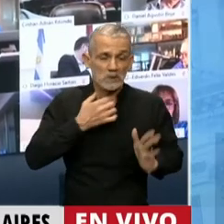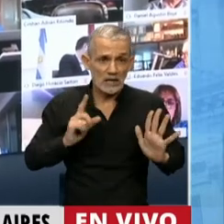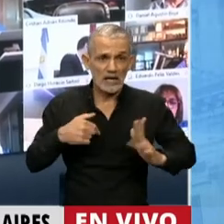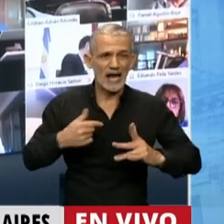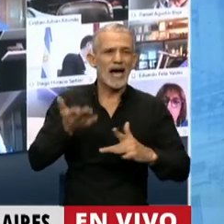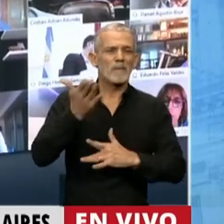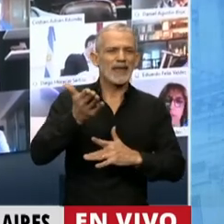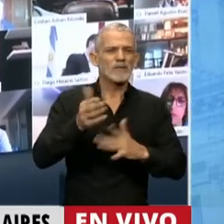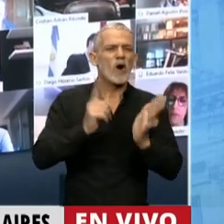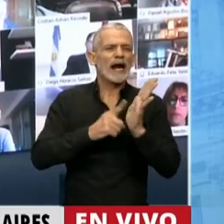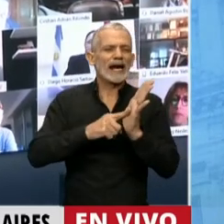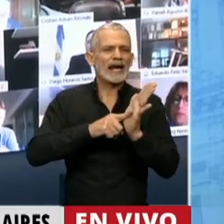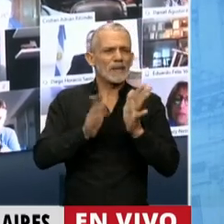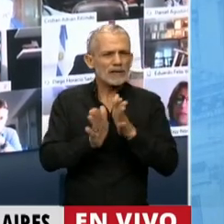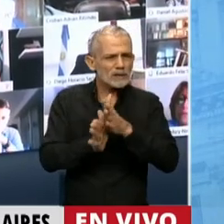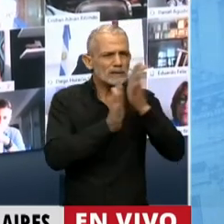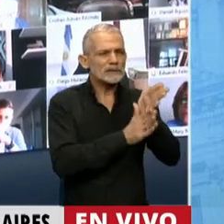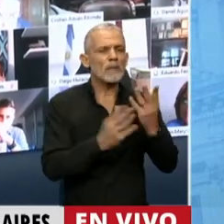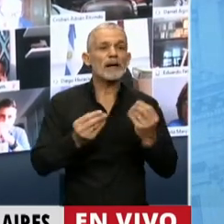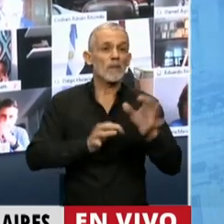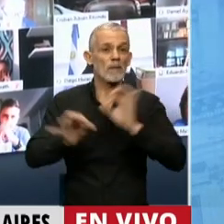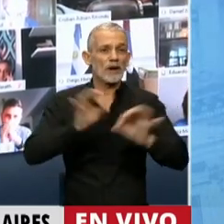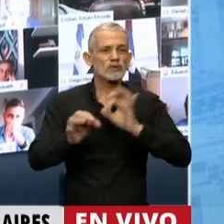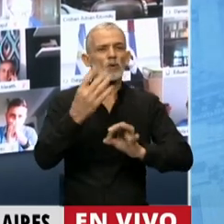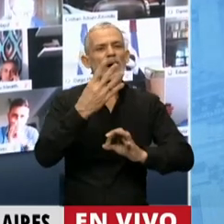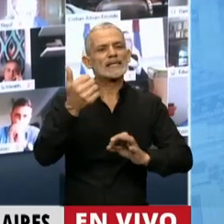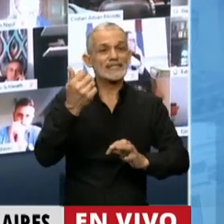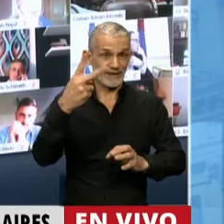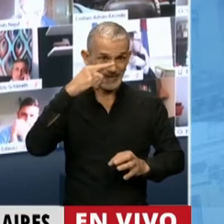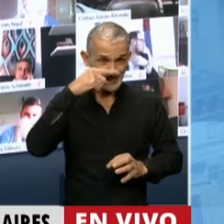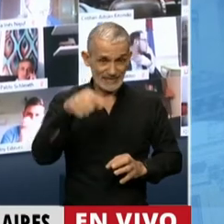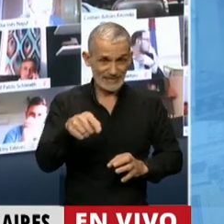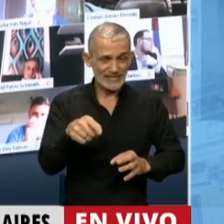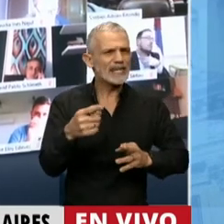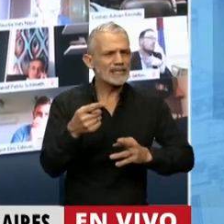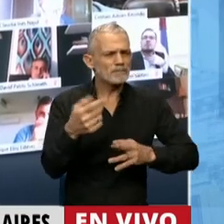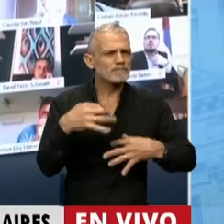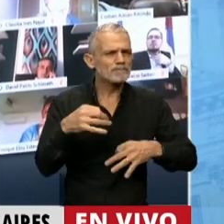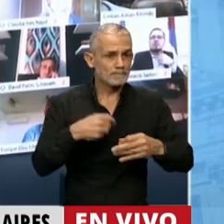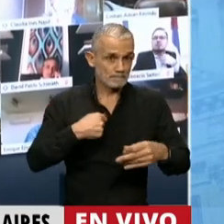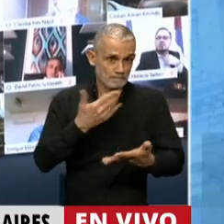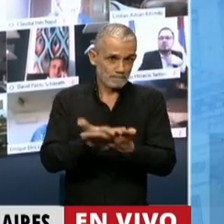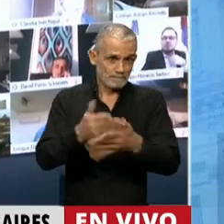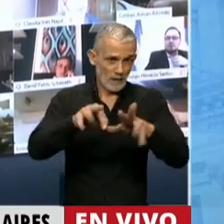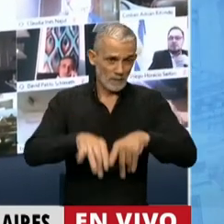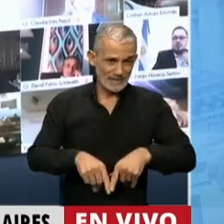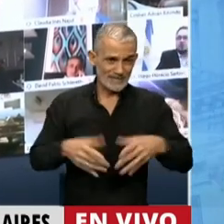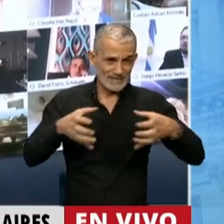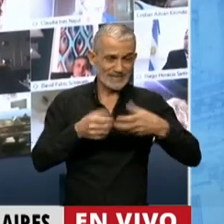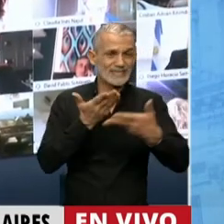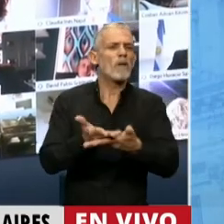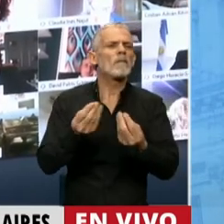solicitar un apartamento de reglamento para tratar el proyecto 46-27, que justamente hemos presentado para qué,